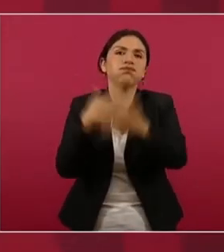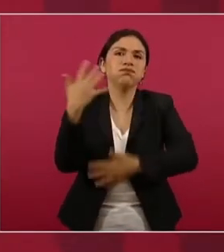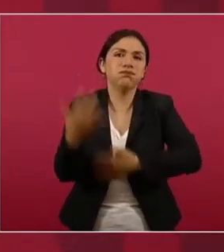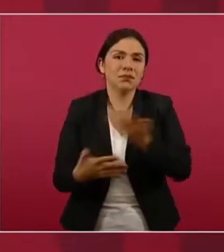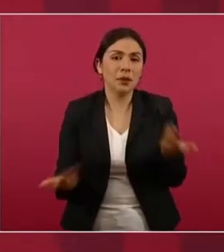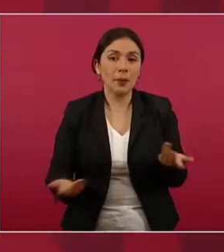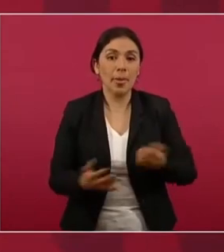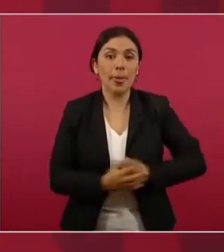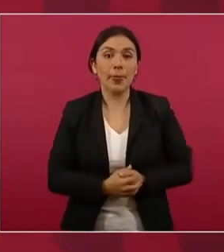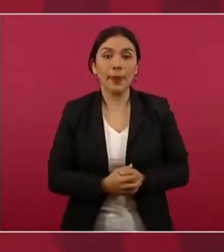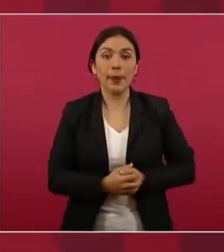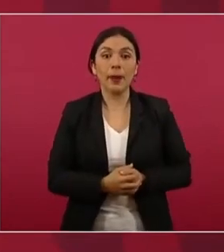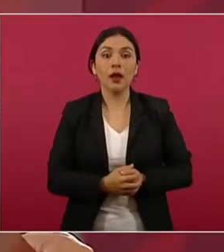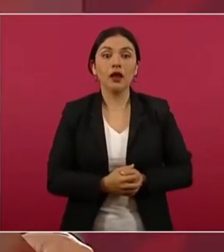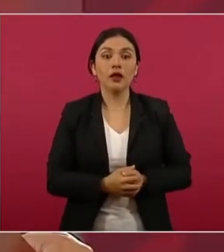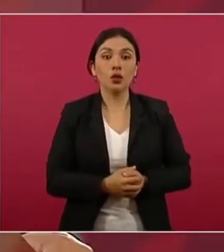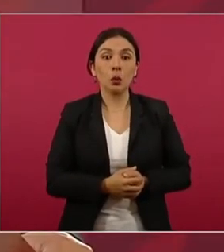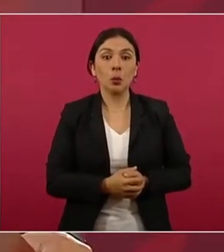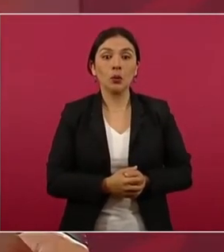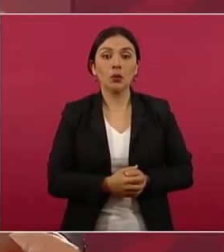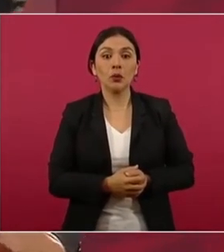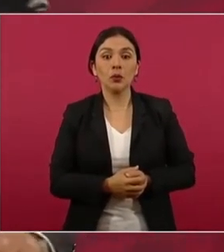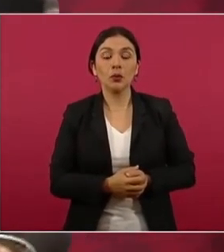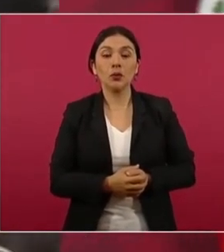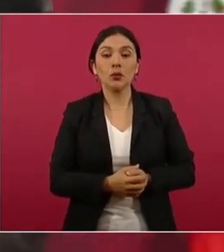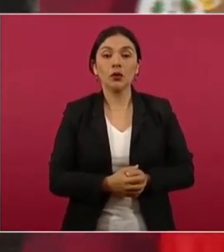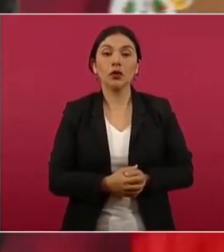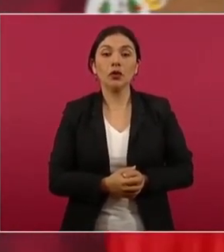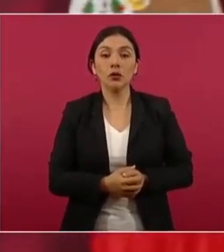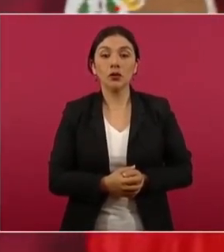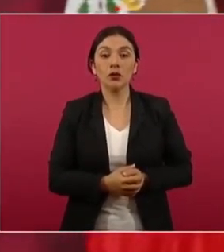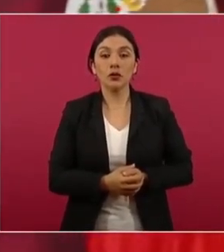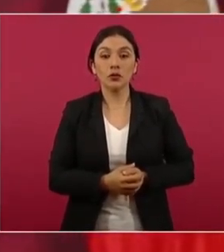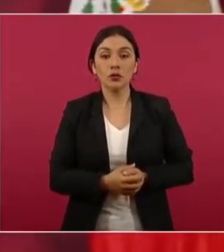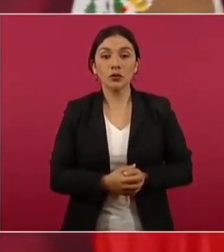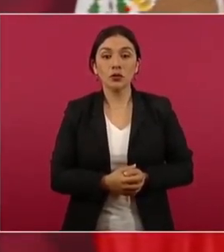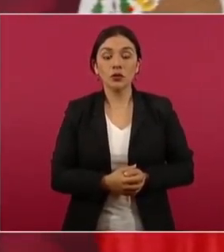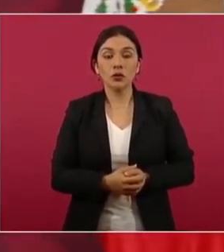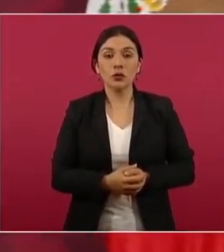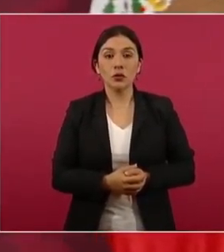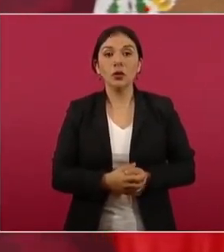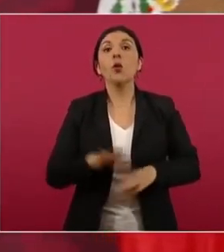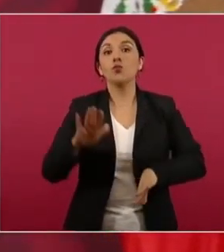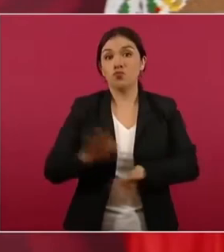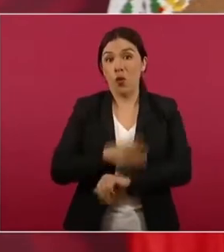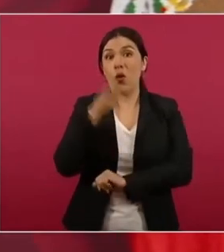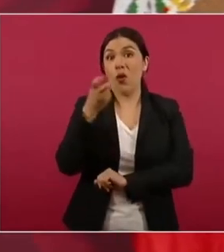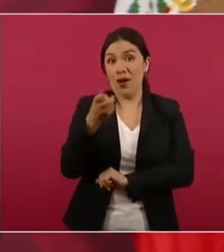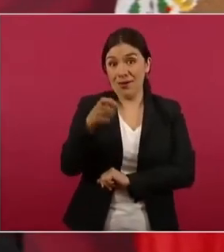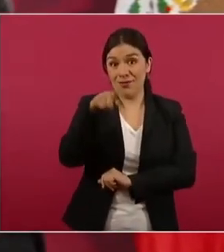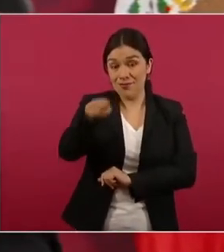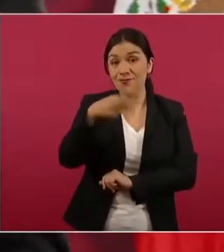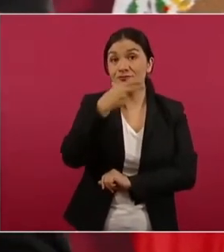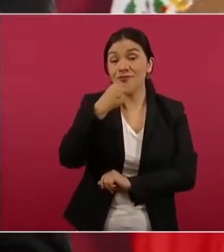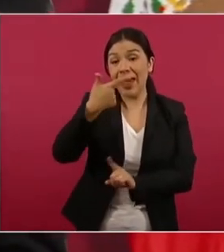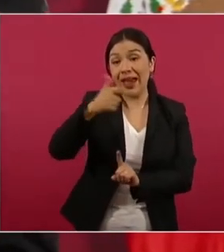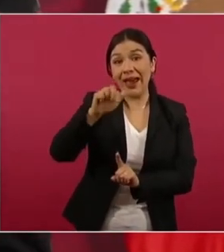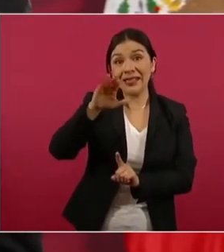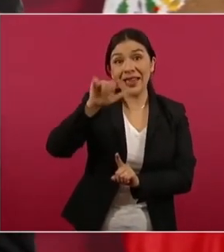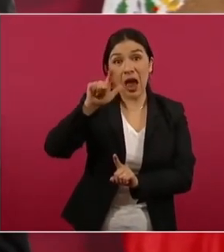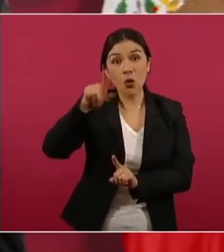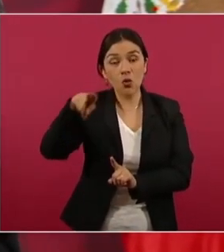Entonces, por eso el caso de García Luna es importante